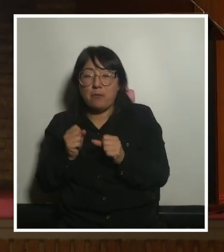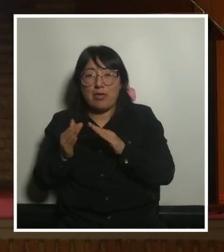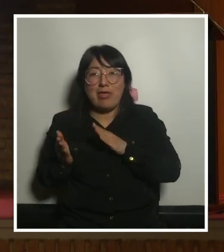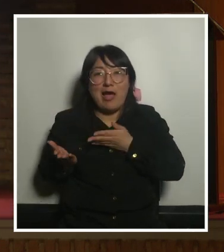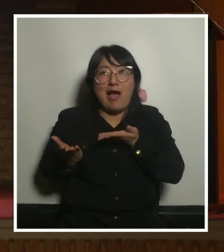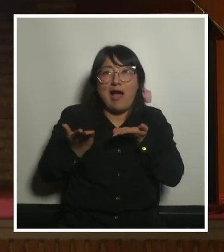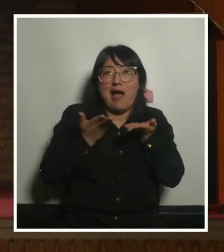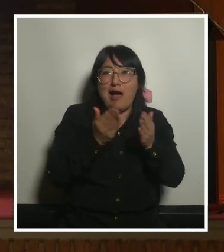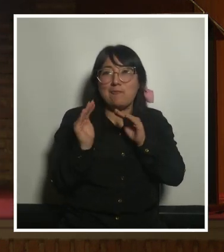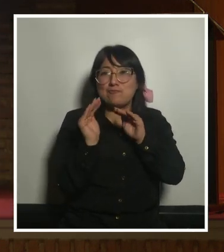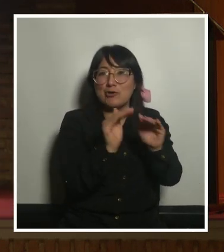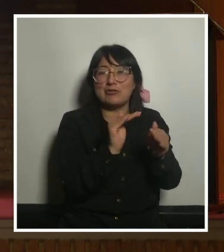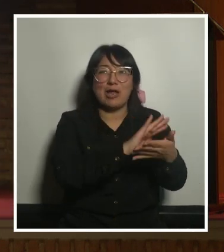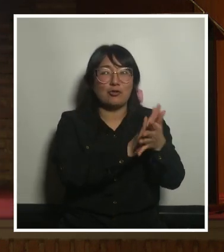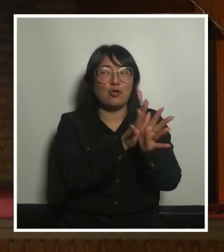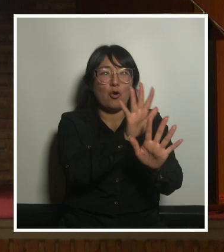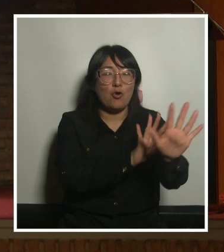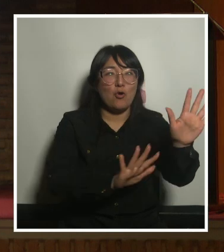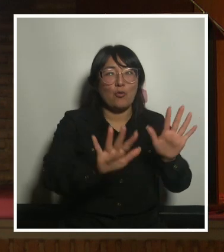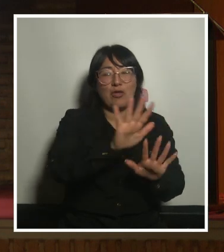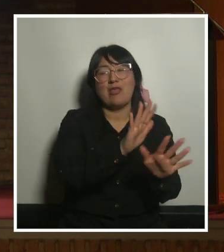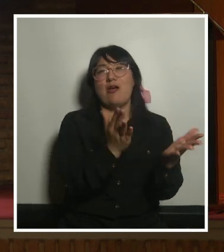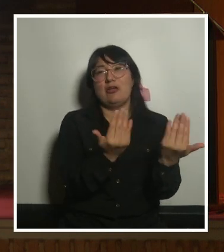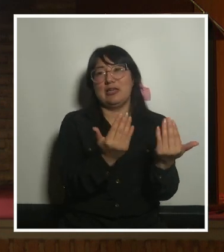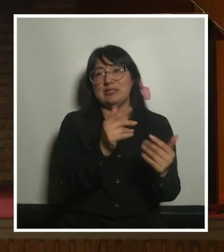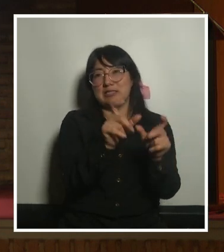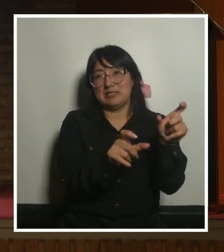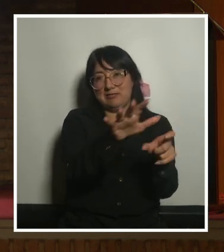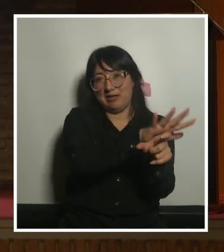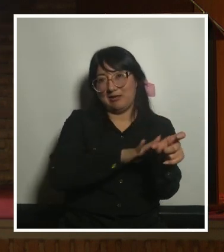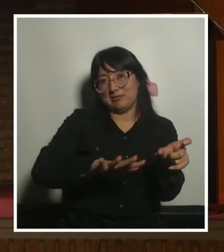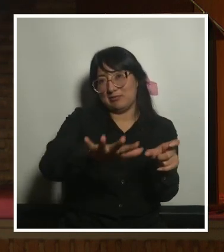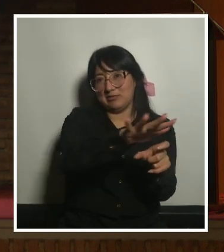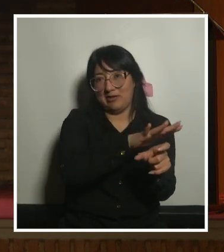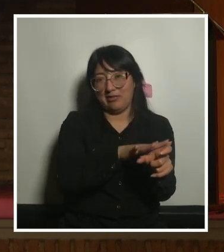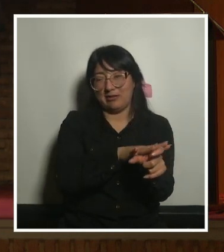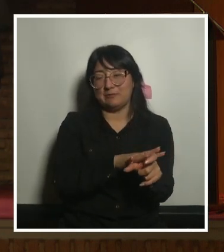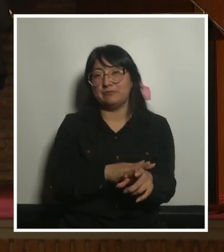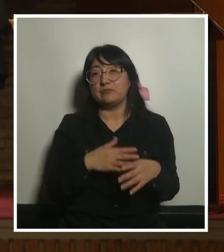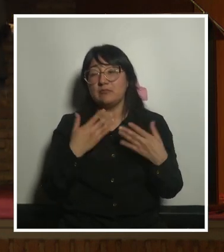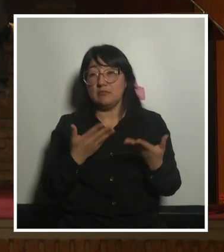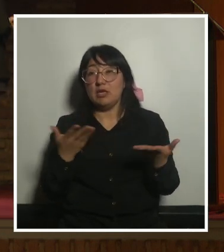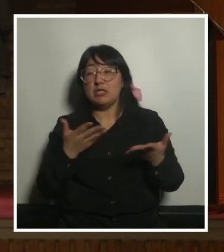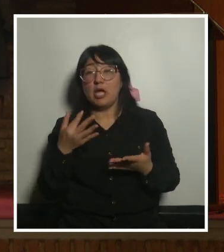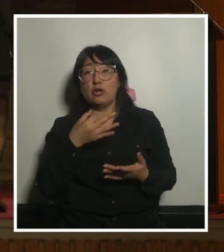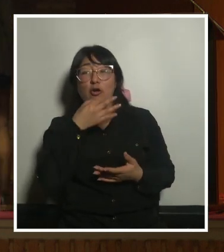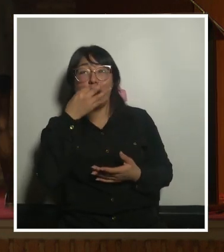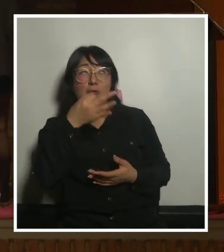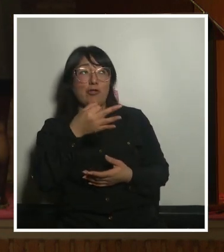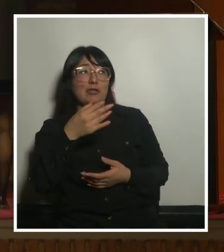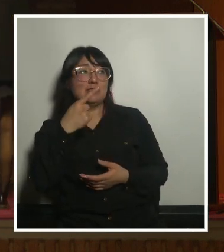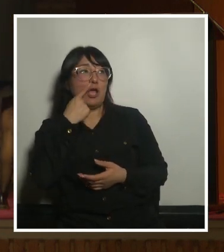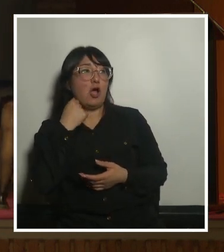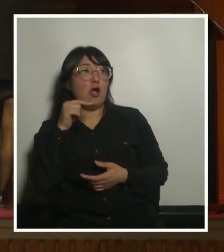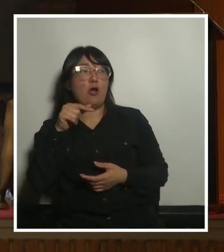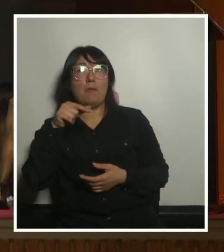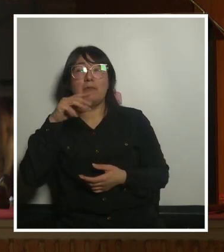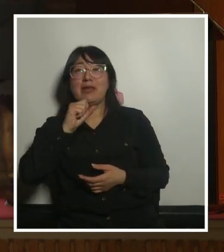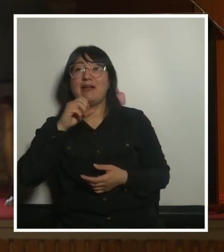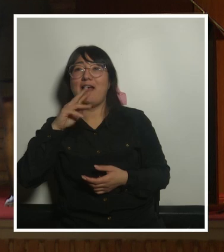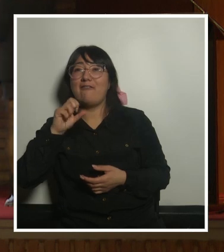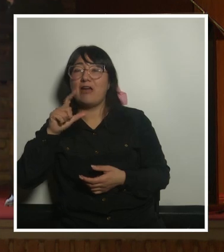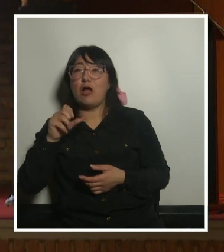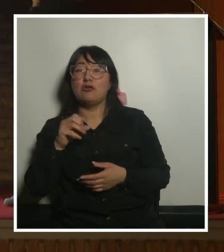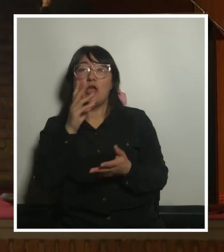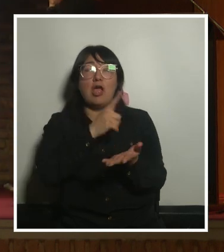de todos los cuidados que necesita la sociedad y bien como dicen Lucy Caballero y Verónica en los barrios y espacios